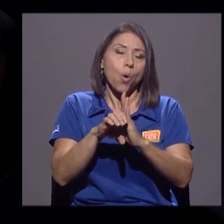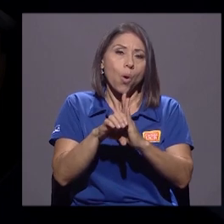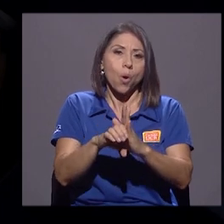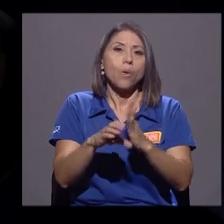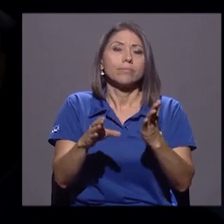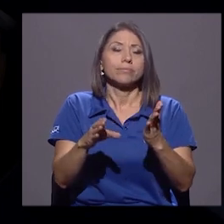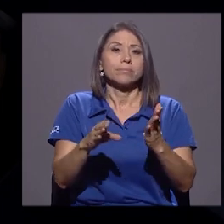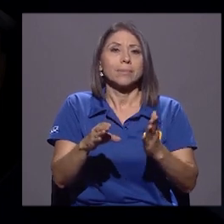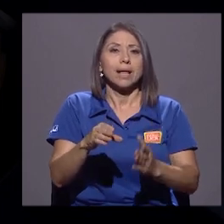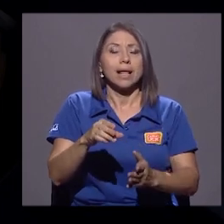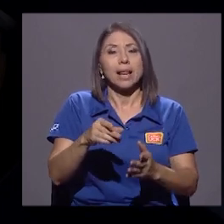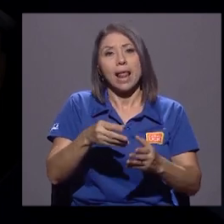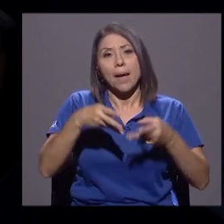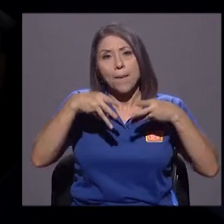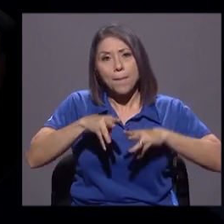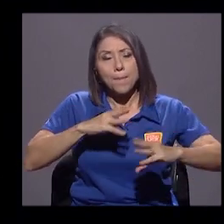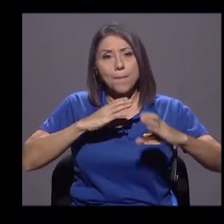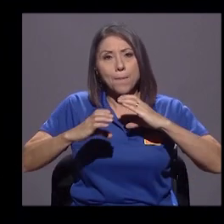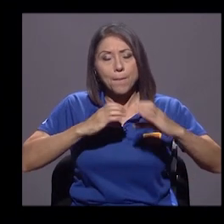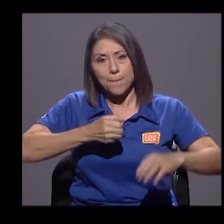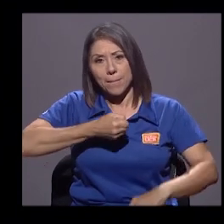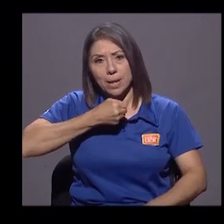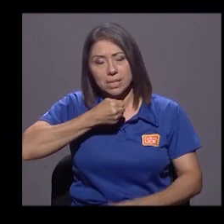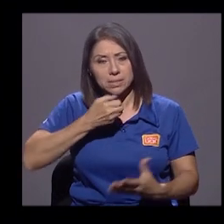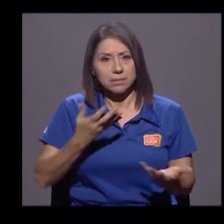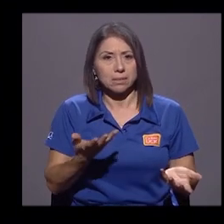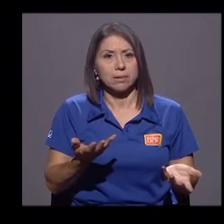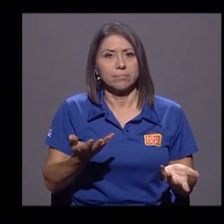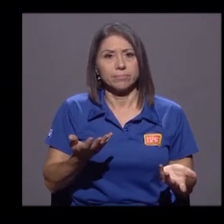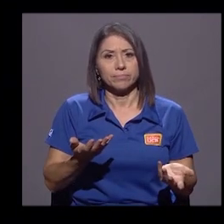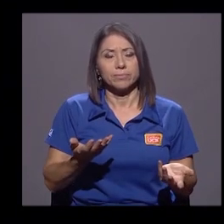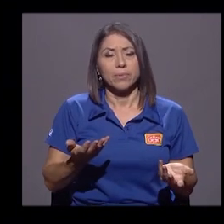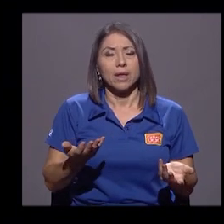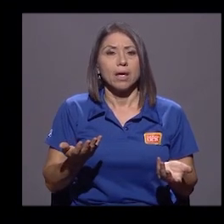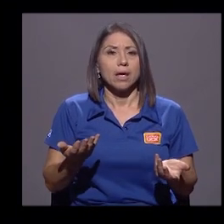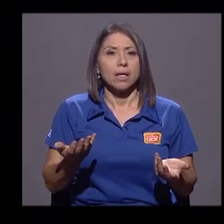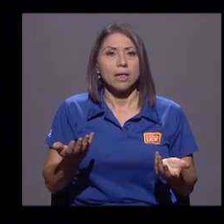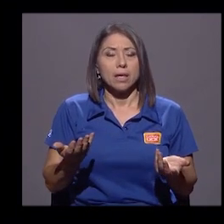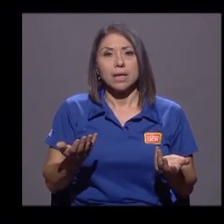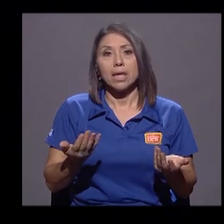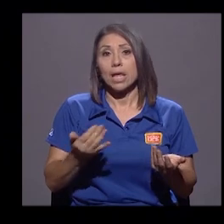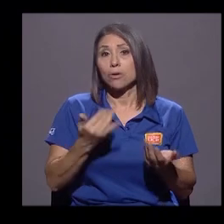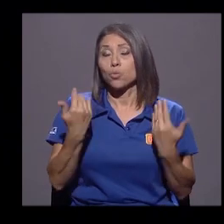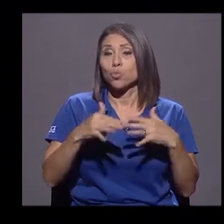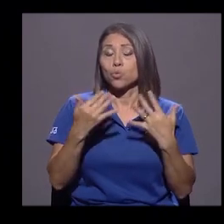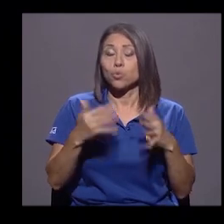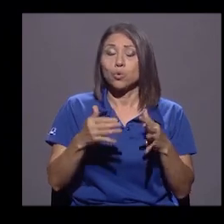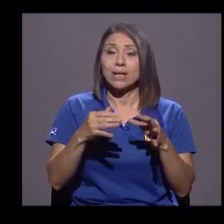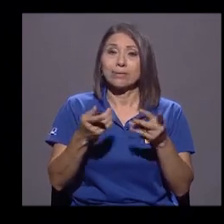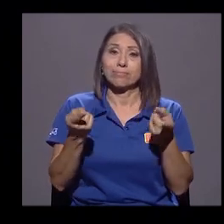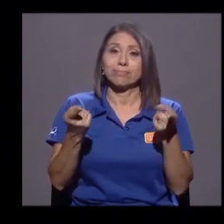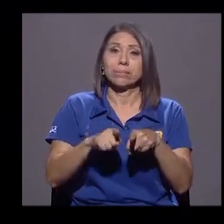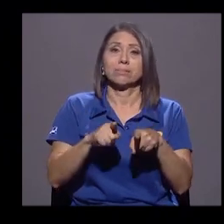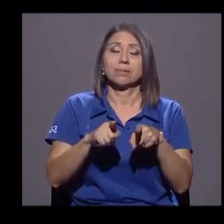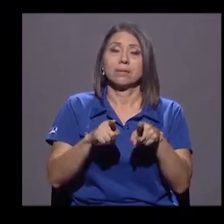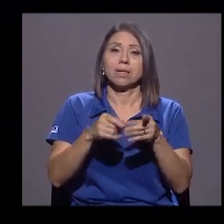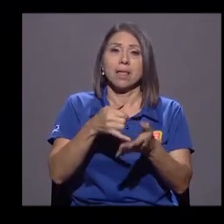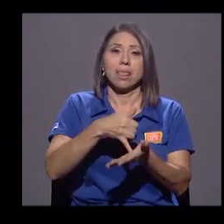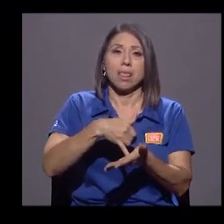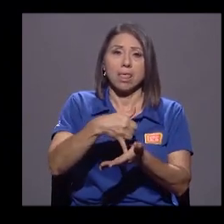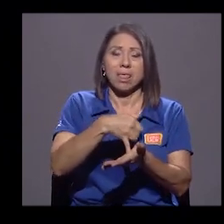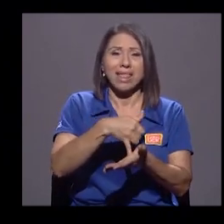la prensa y que generan una importante vulnerabilidad y además una